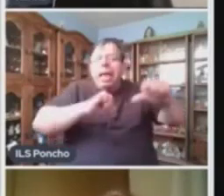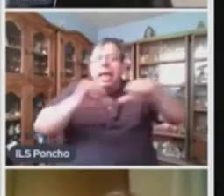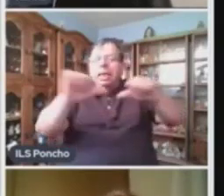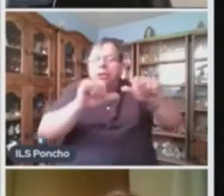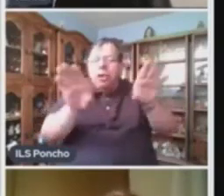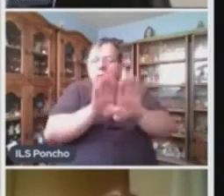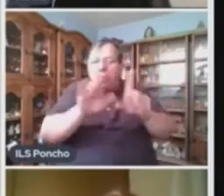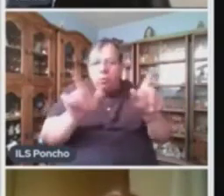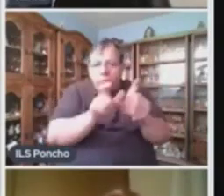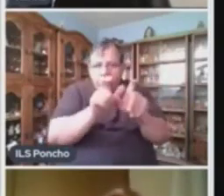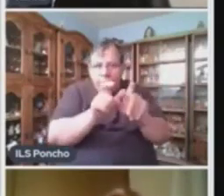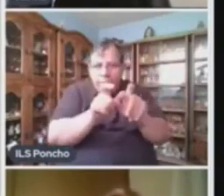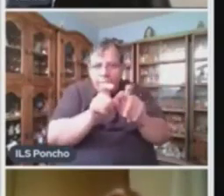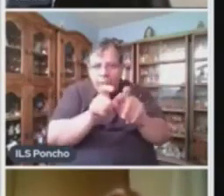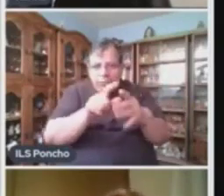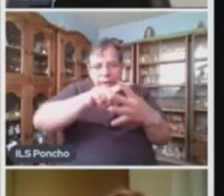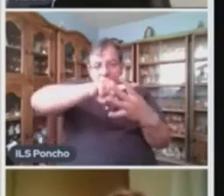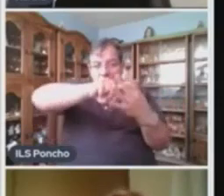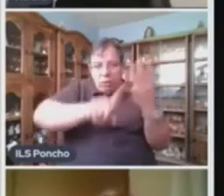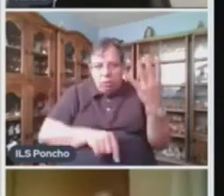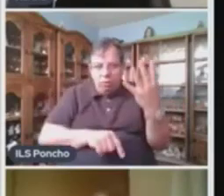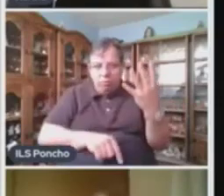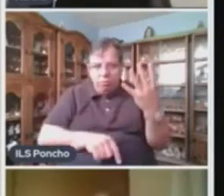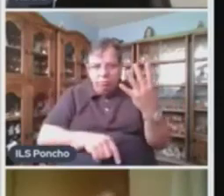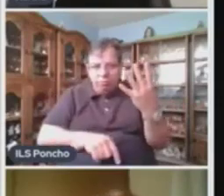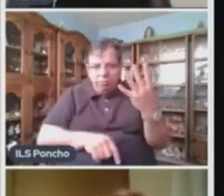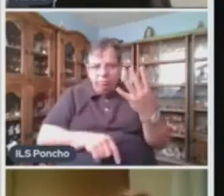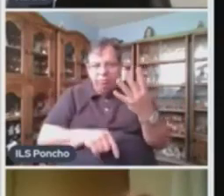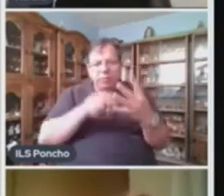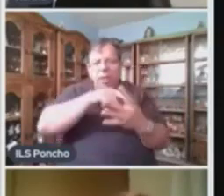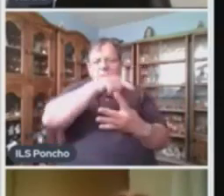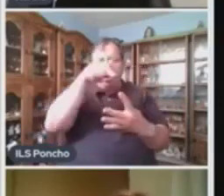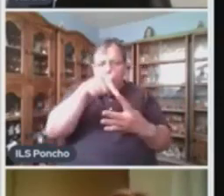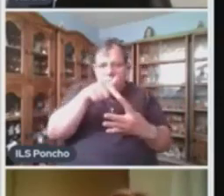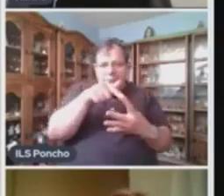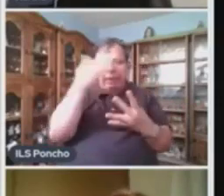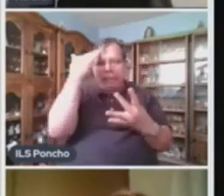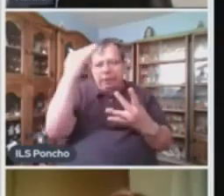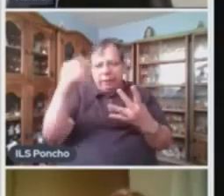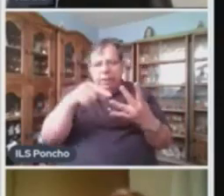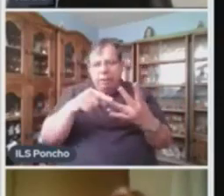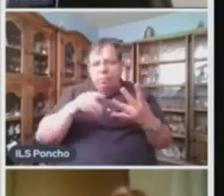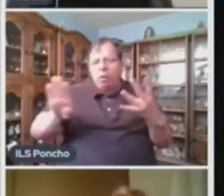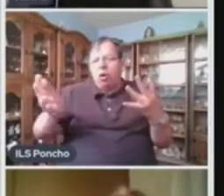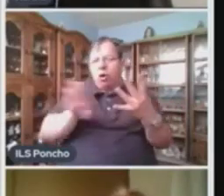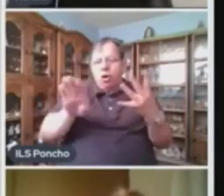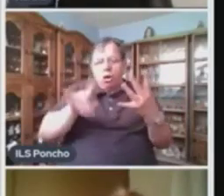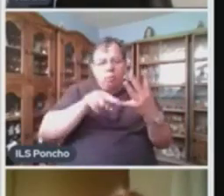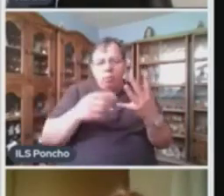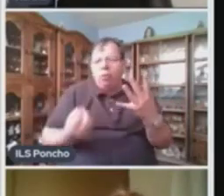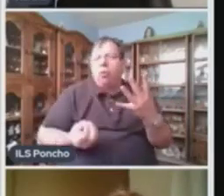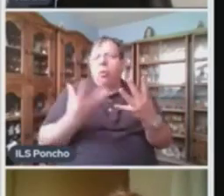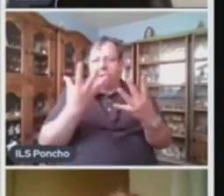Existen cuatro tipos de ellos De lugar De tiempo De modo Y de cantidad